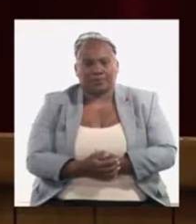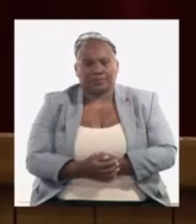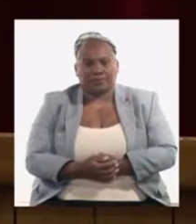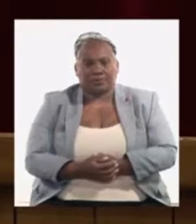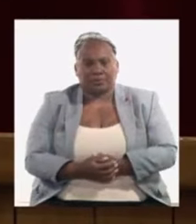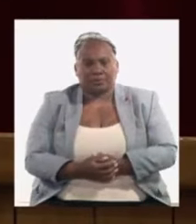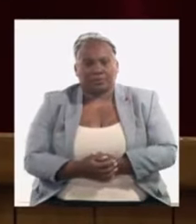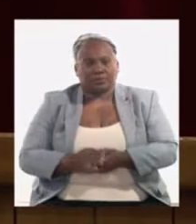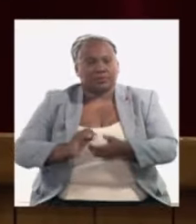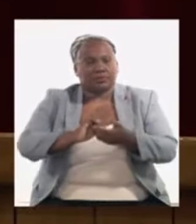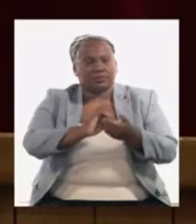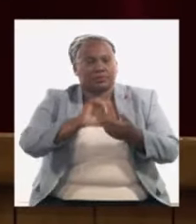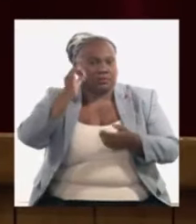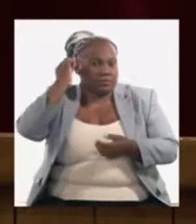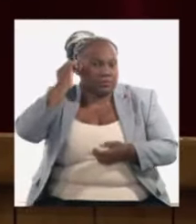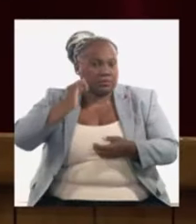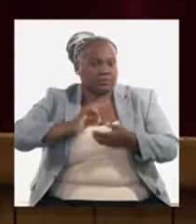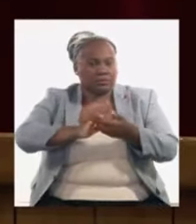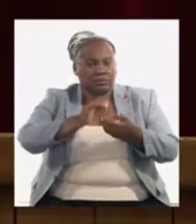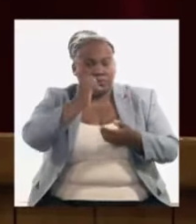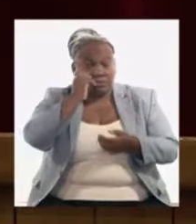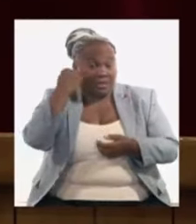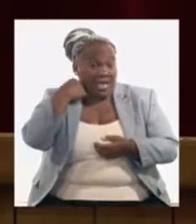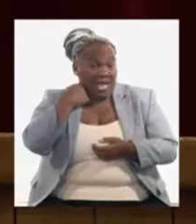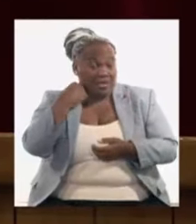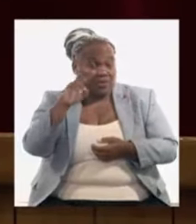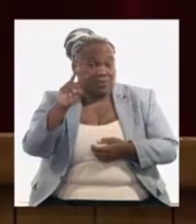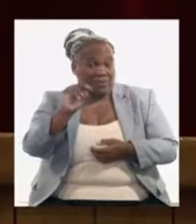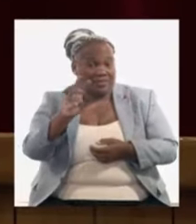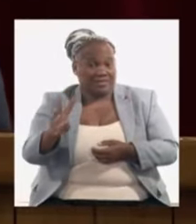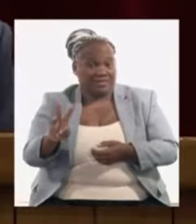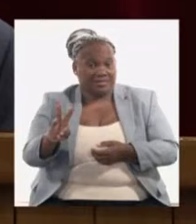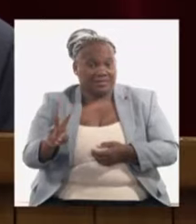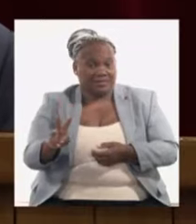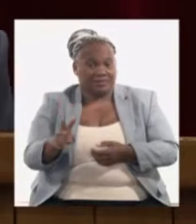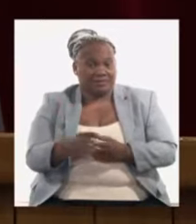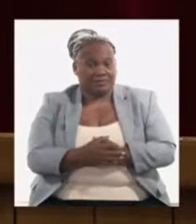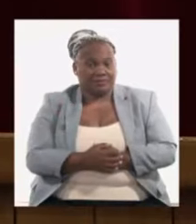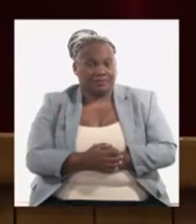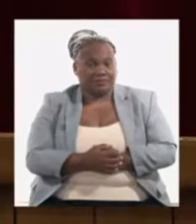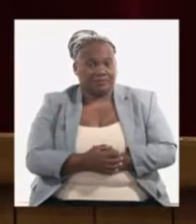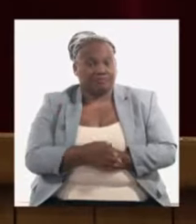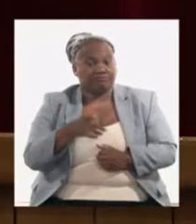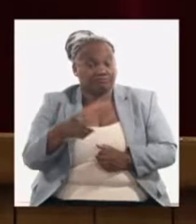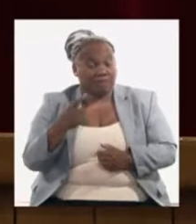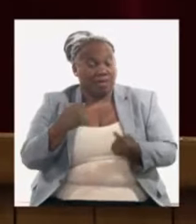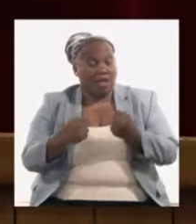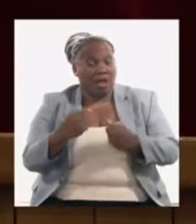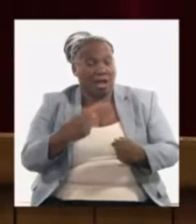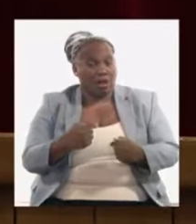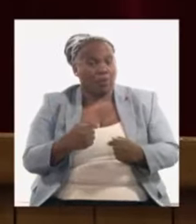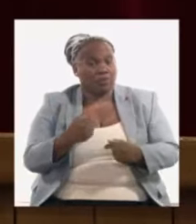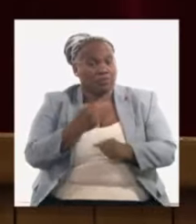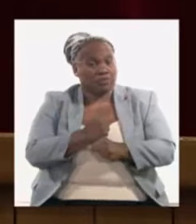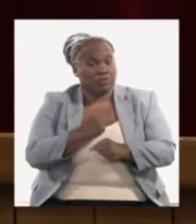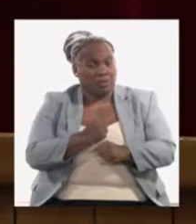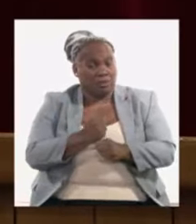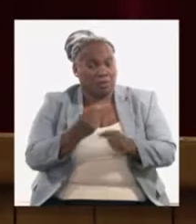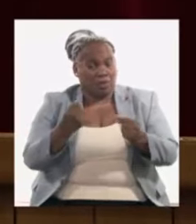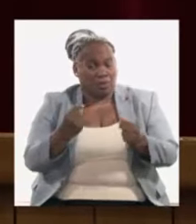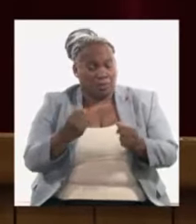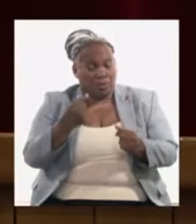compañeras y compañeros aun cuando el año 2023 hay actividades económicas que muestran una gradual